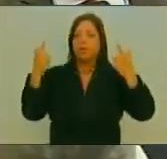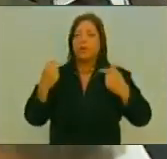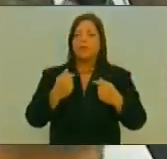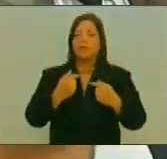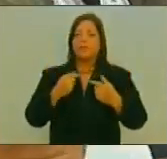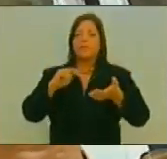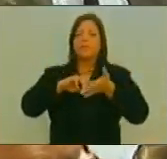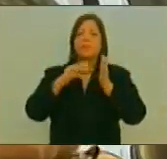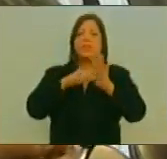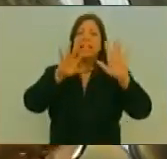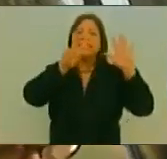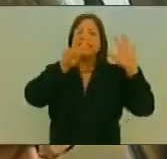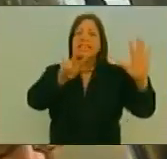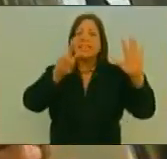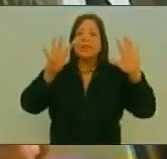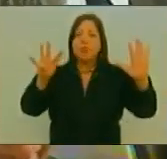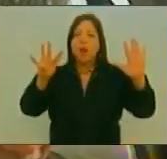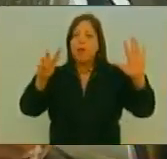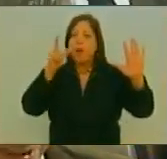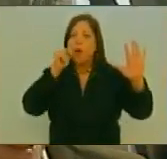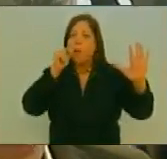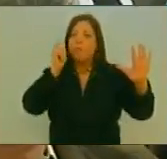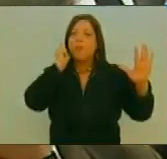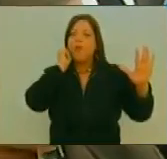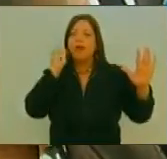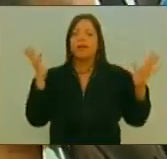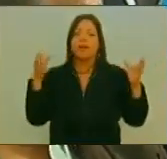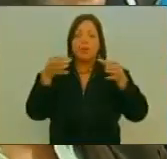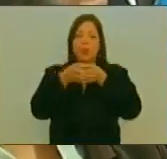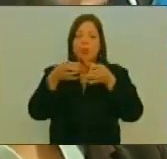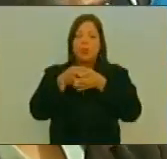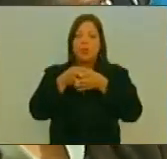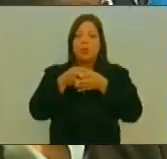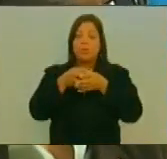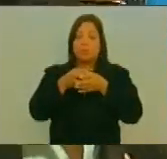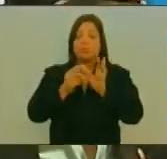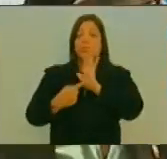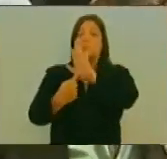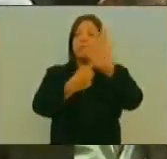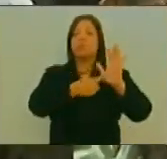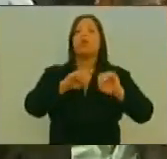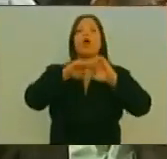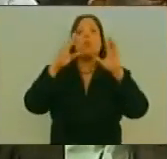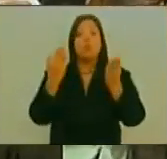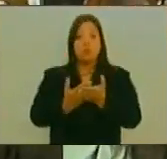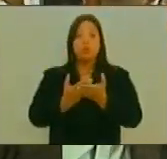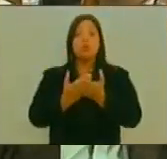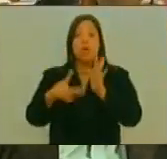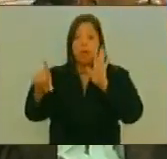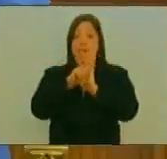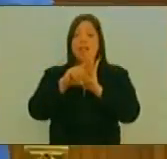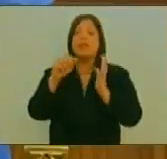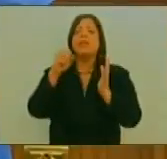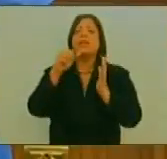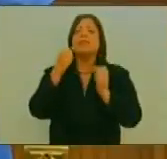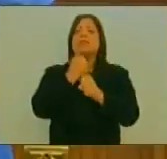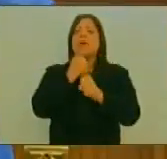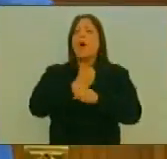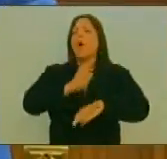Estos 79 tanques Que tenemos acá Hoy son ejemplo Del mundo Y les hablaba De la ley del trabajo ¿Por qué?